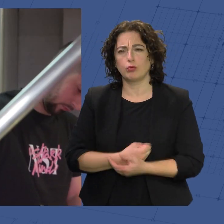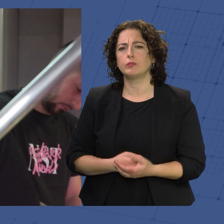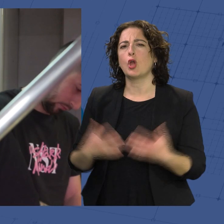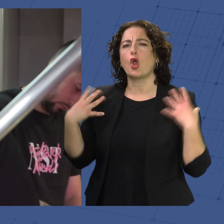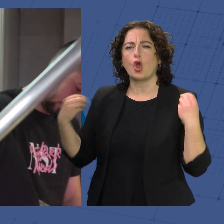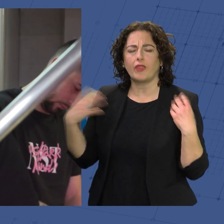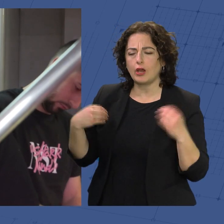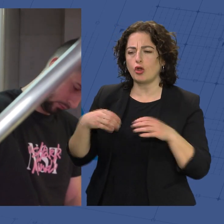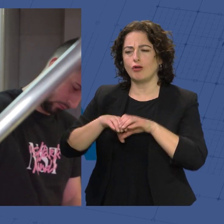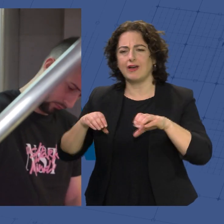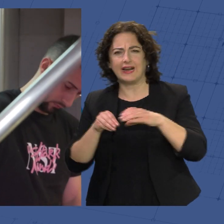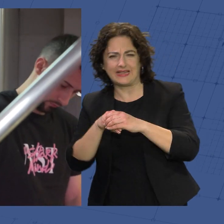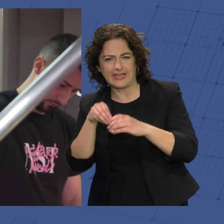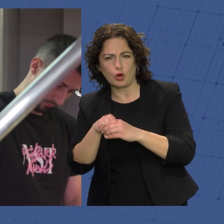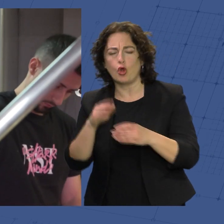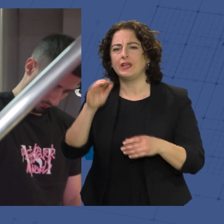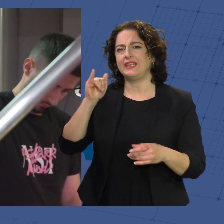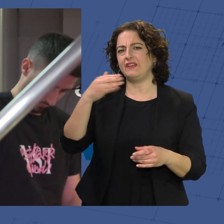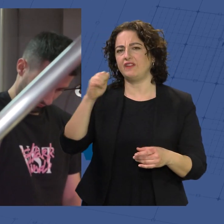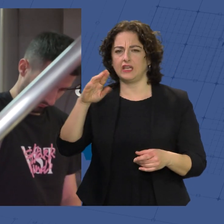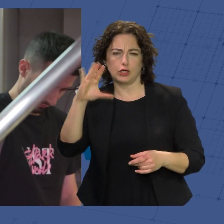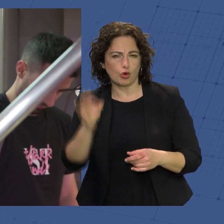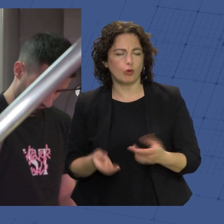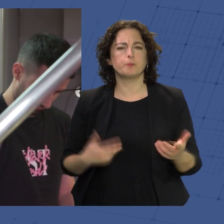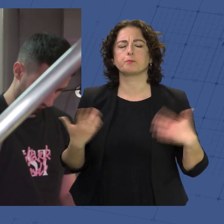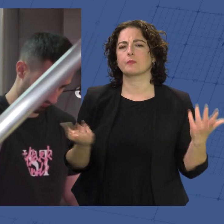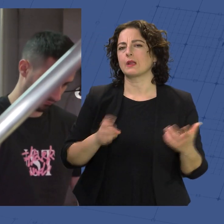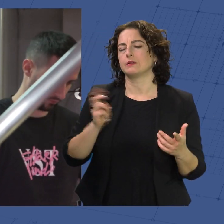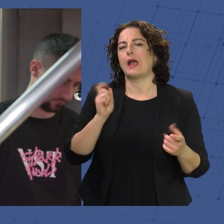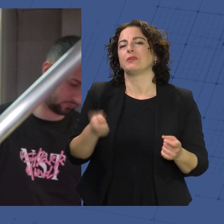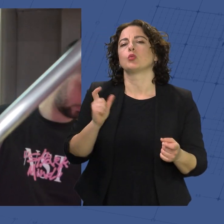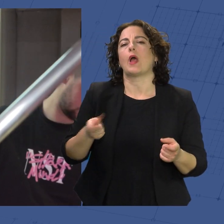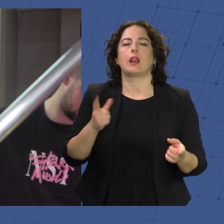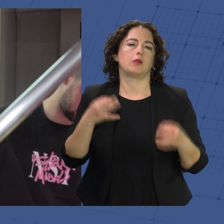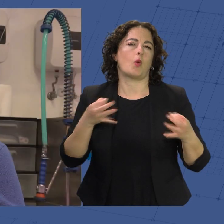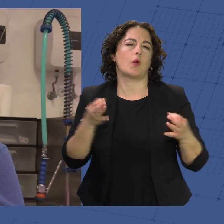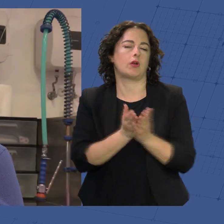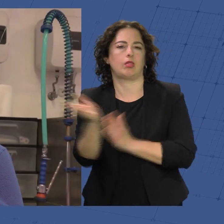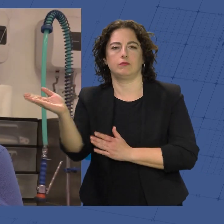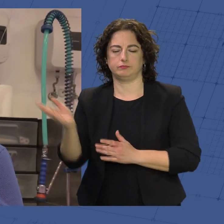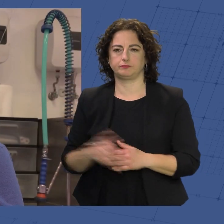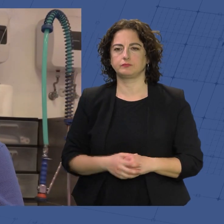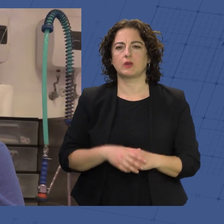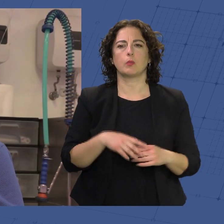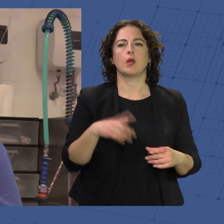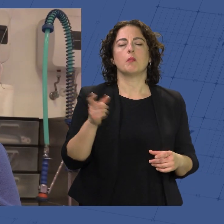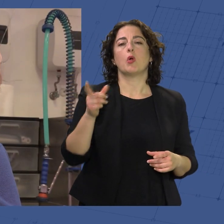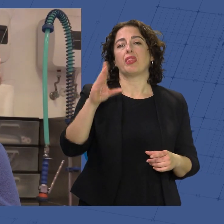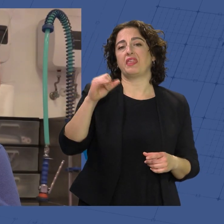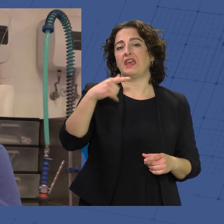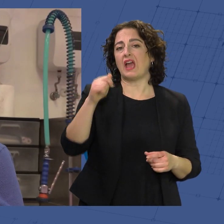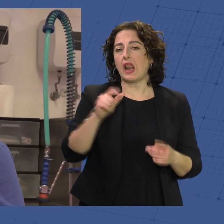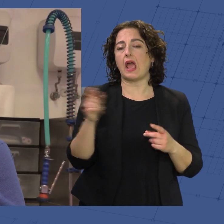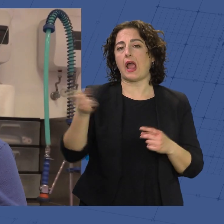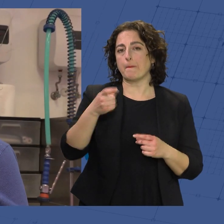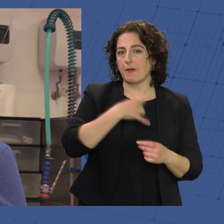rellenos, los ibéricos, nos salimos un poco de lo habitual normalmente, pero como todos los años. Biala, gamba blanca, quisquilla